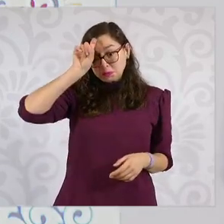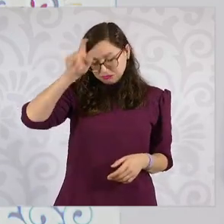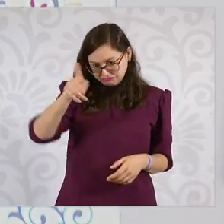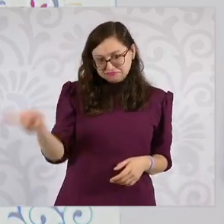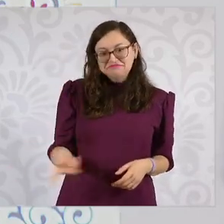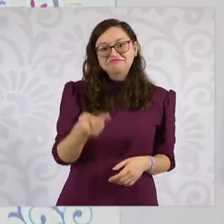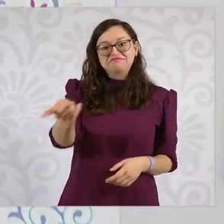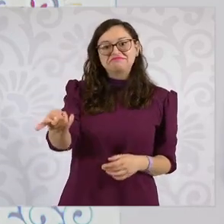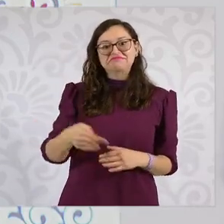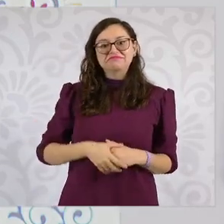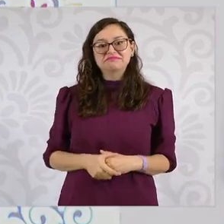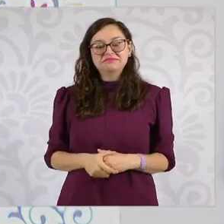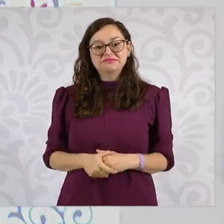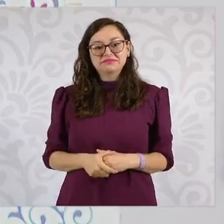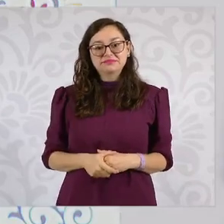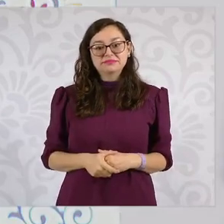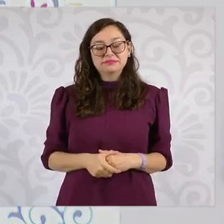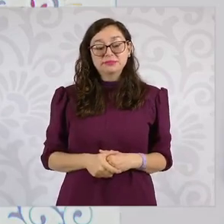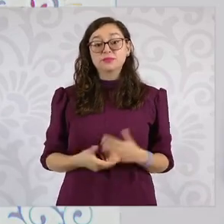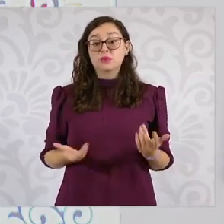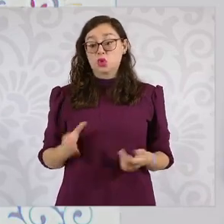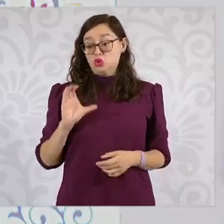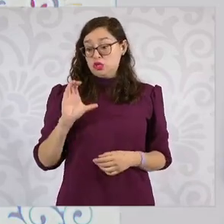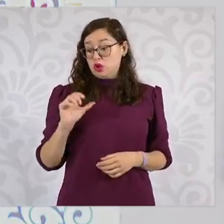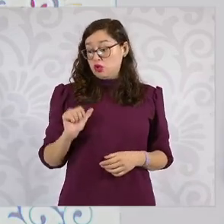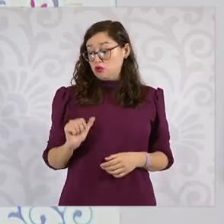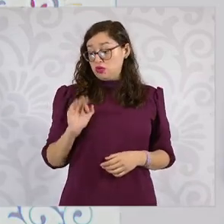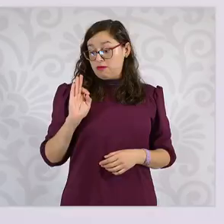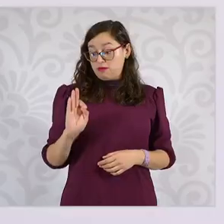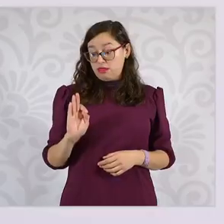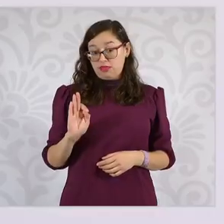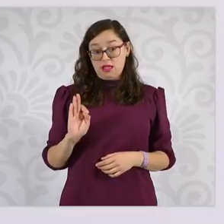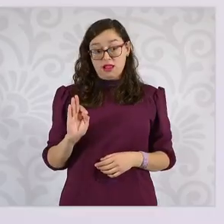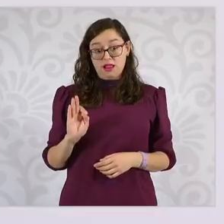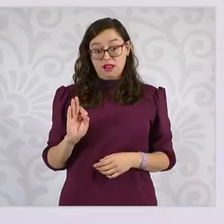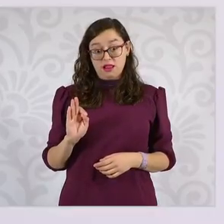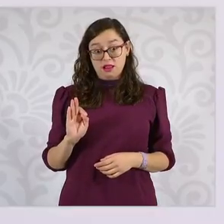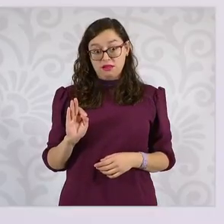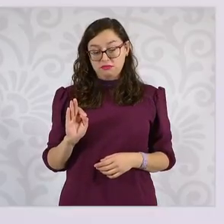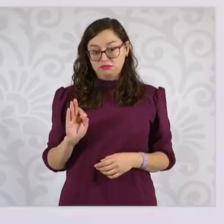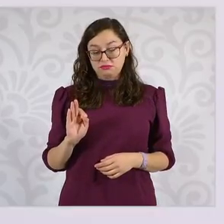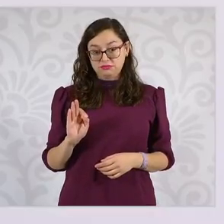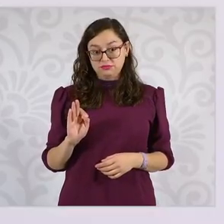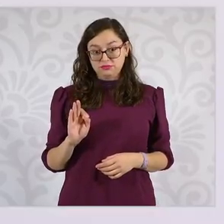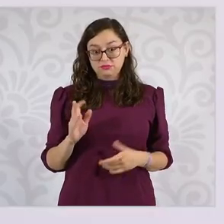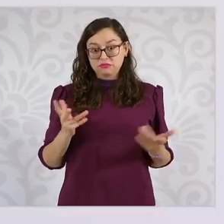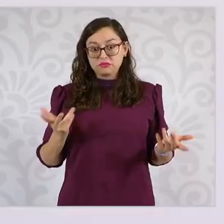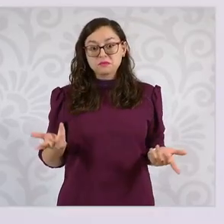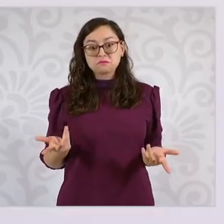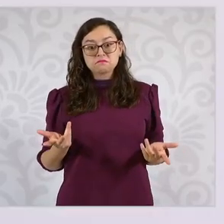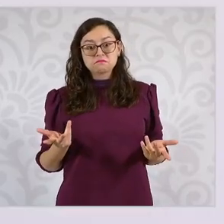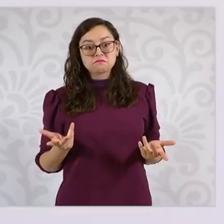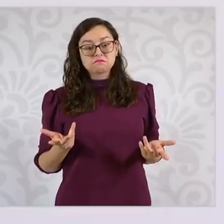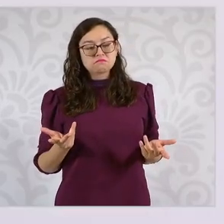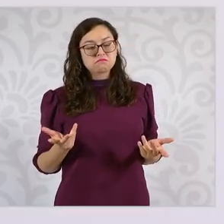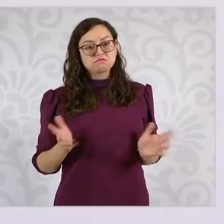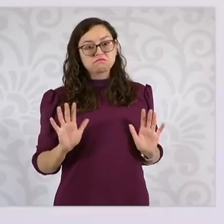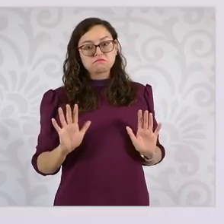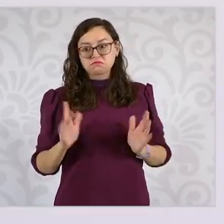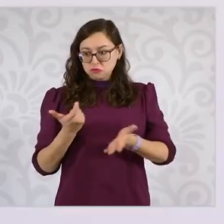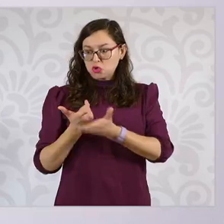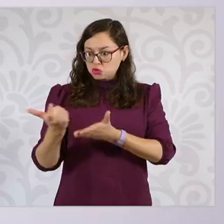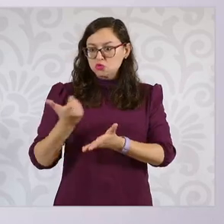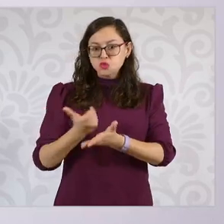qué el Consejo de la Judicatura sigue diciendo que no hay problema, que sigan recibiendo